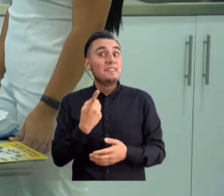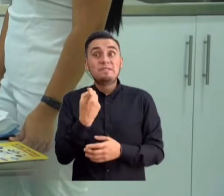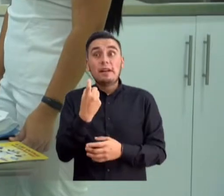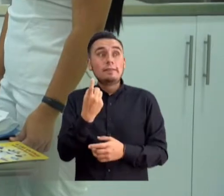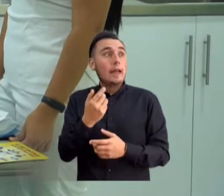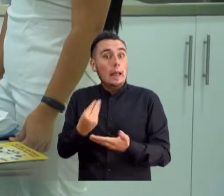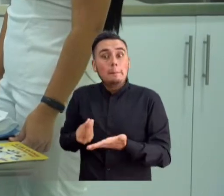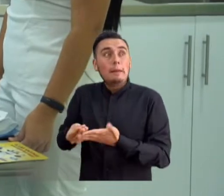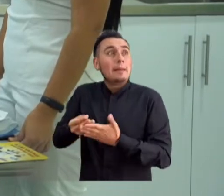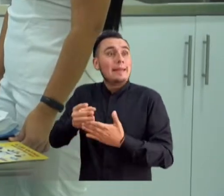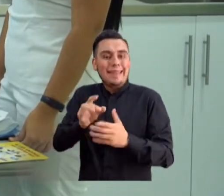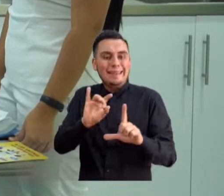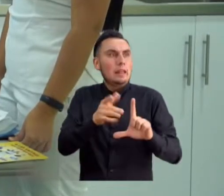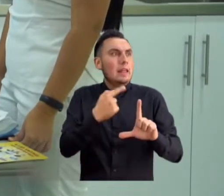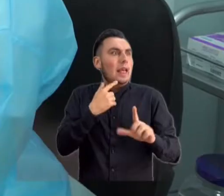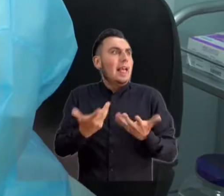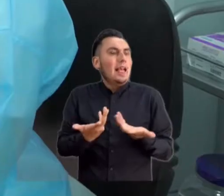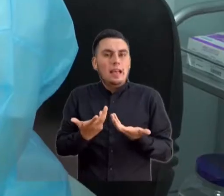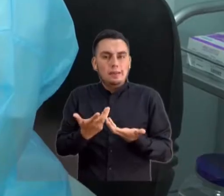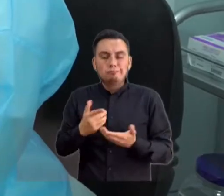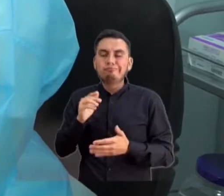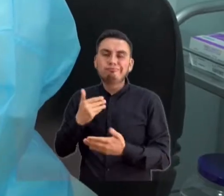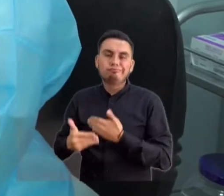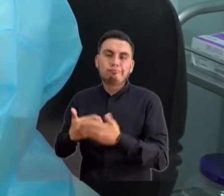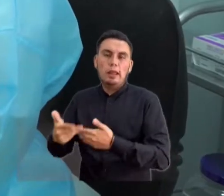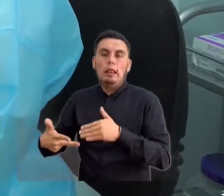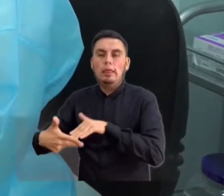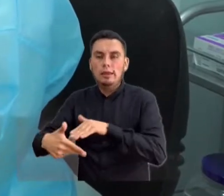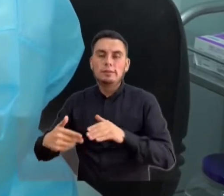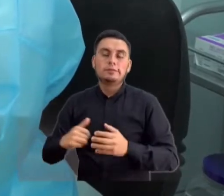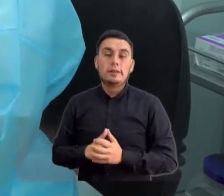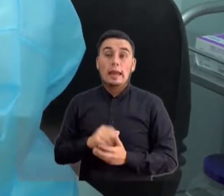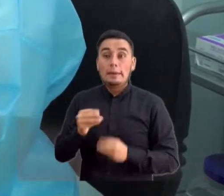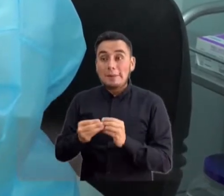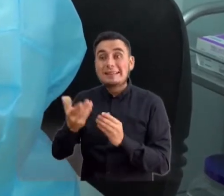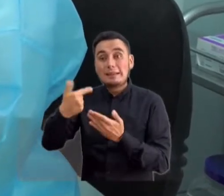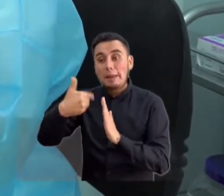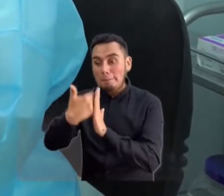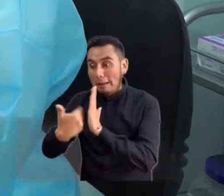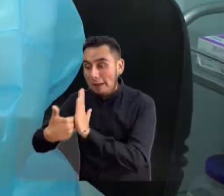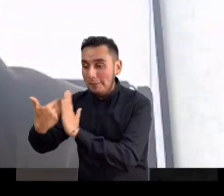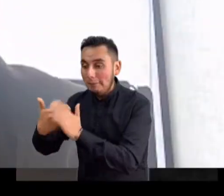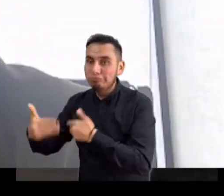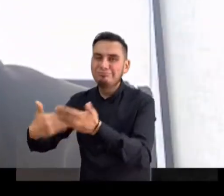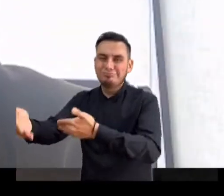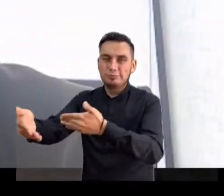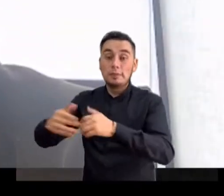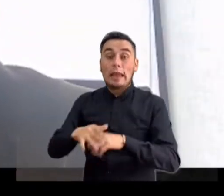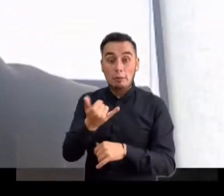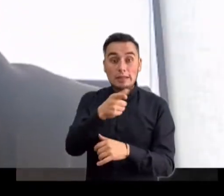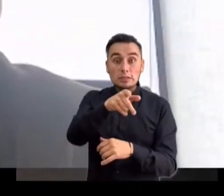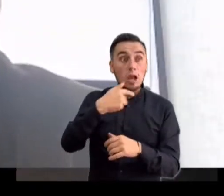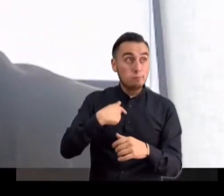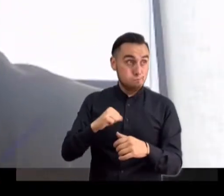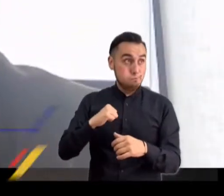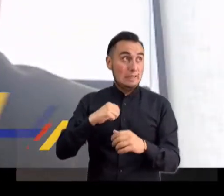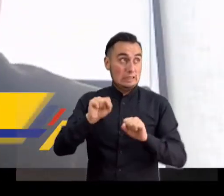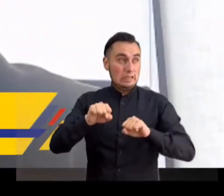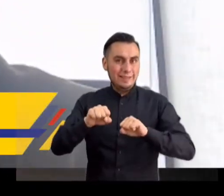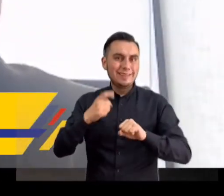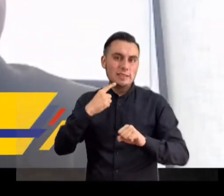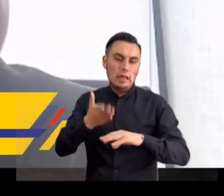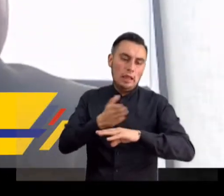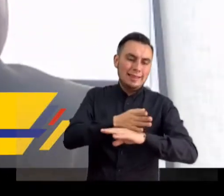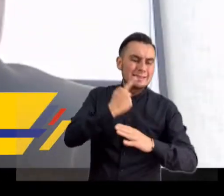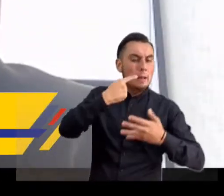facturación electrónica y esto complica el proceso. Además, también hay mucha tramitología. Las que sí lo tienen, tienen que